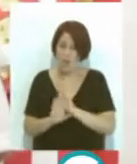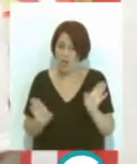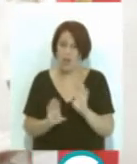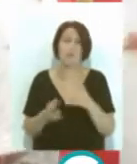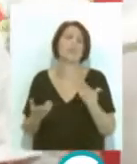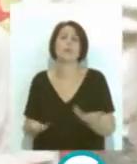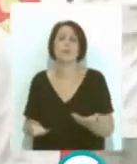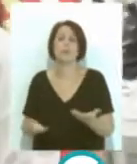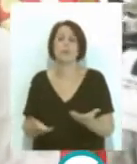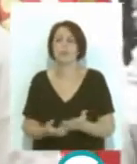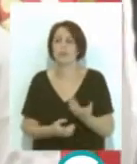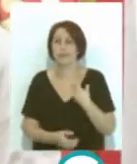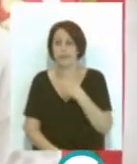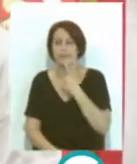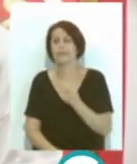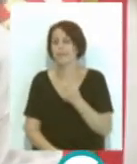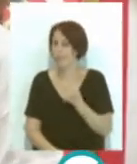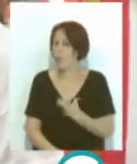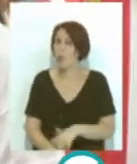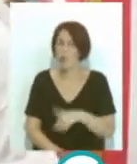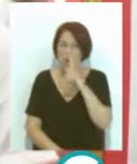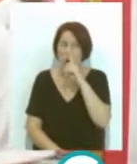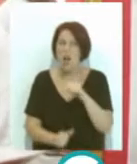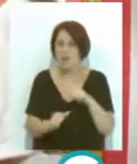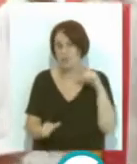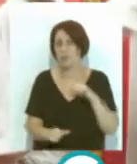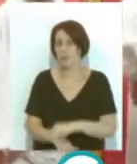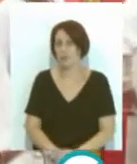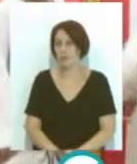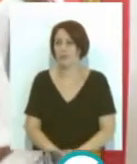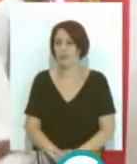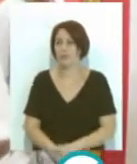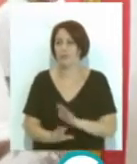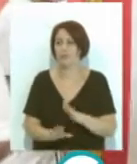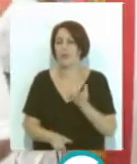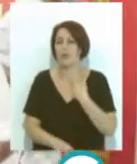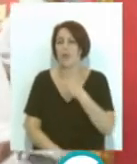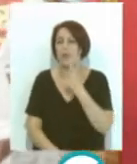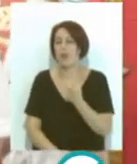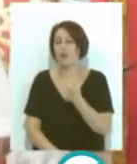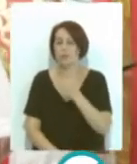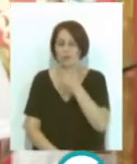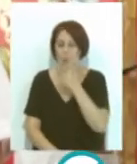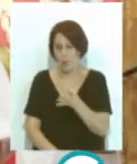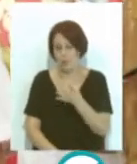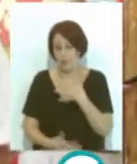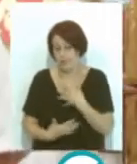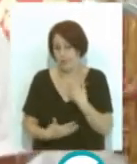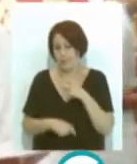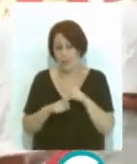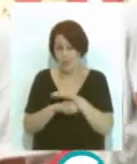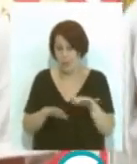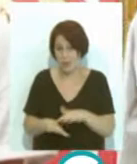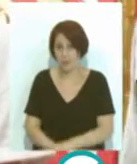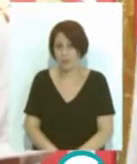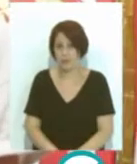Pero nos ha costado nos ha costado un año por lo menos Nos ha costado un año por desgracia por la pandemia